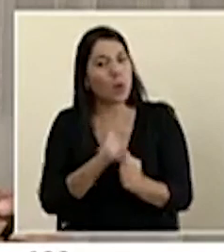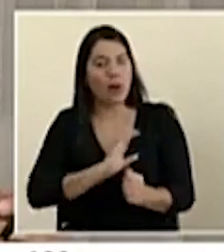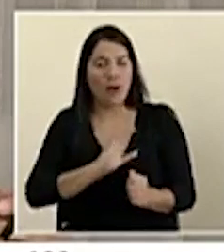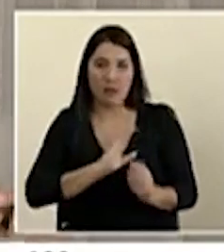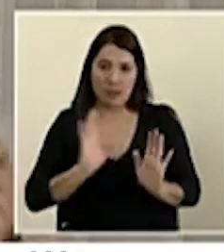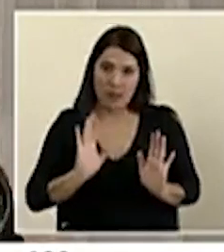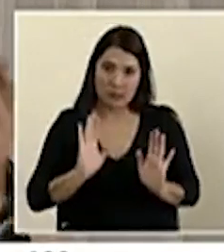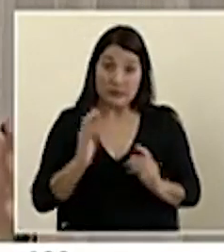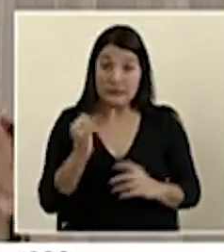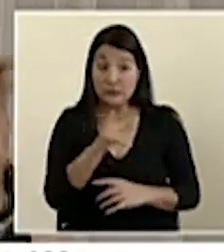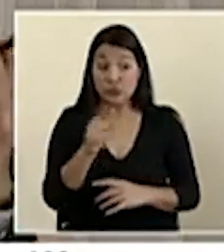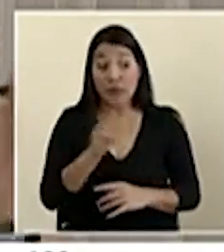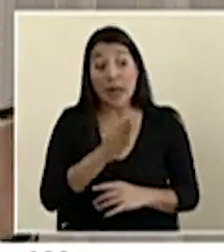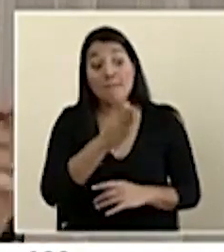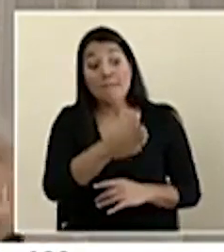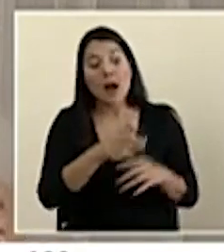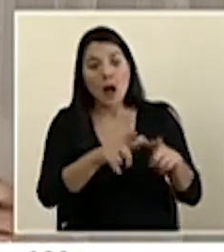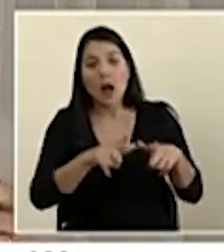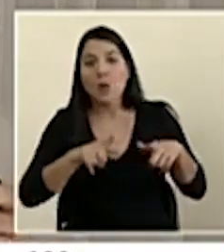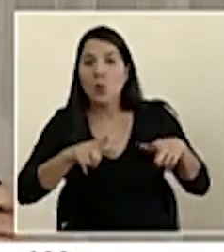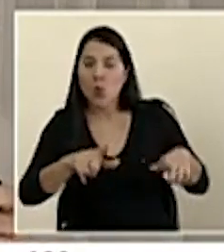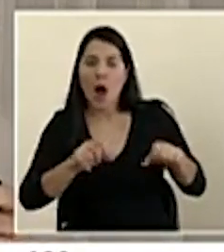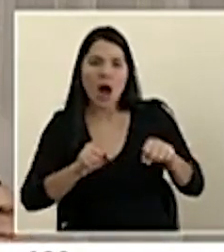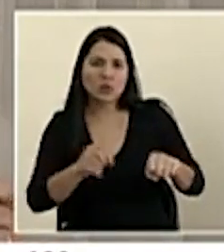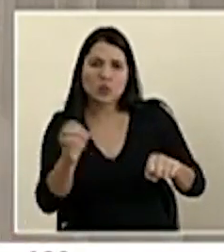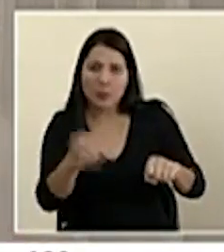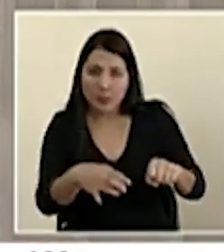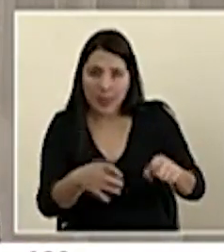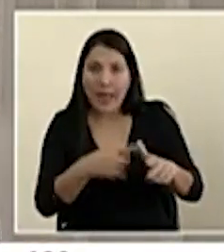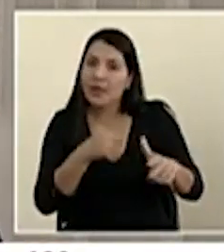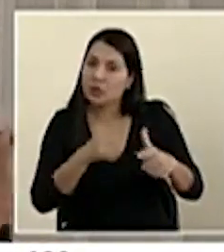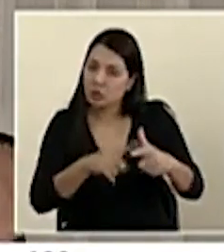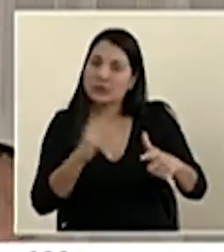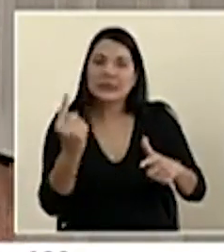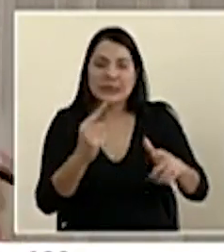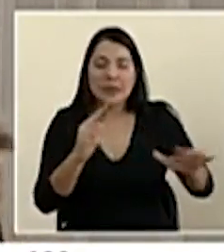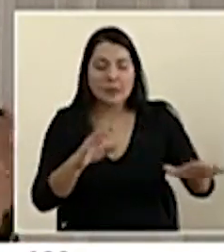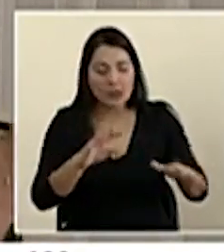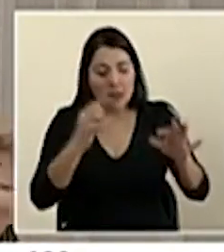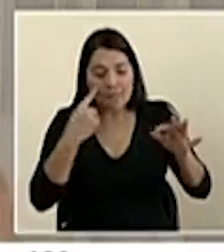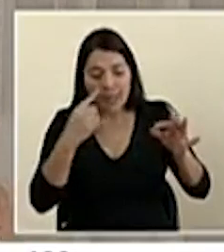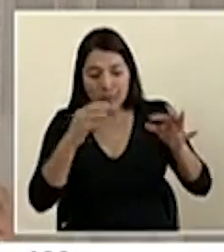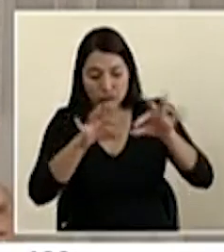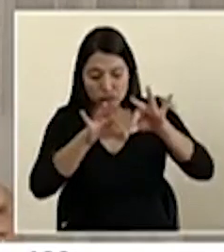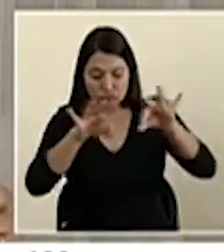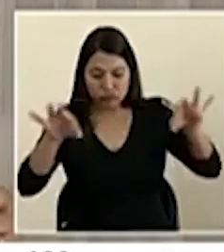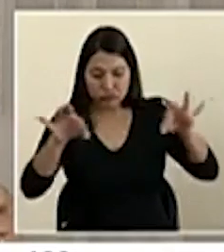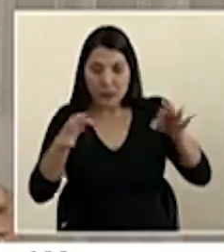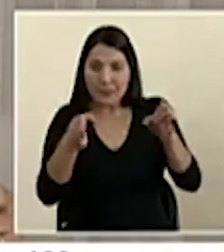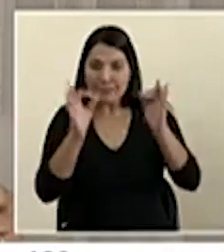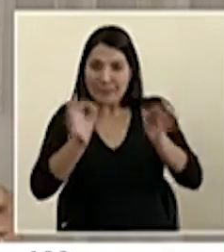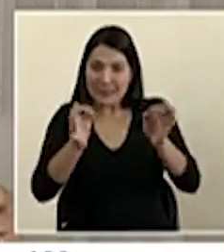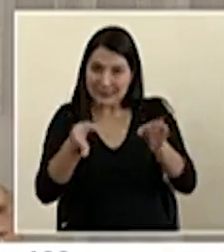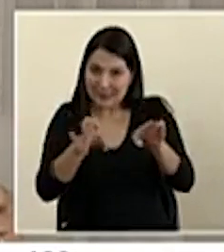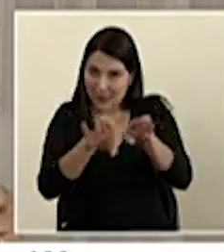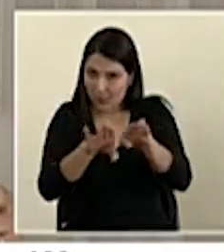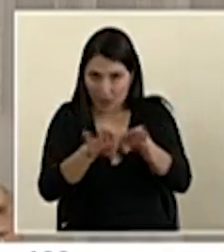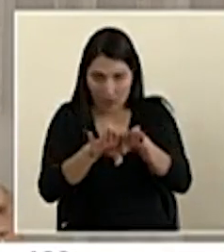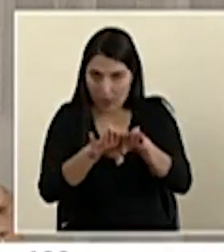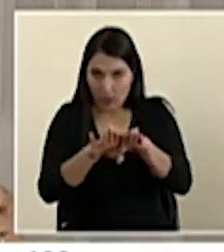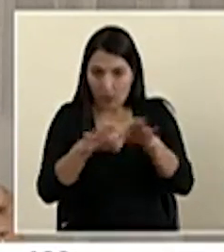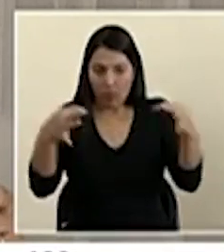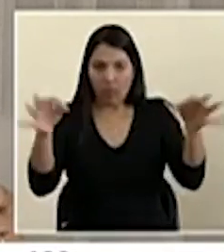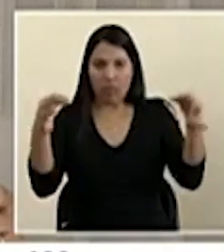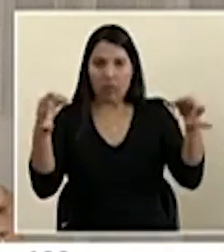Si la van a comprar ya en un lugar, en un establecimiento, pues sobre todo fijarse que venga sellada, que no esté expuesta. Recuerden que hay dos tipos de